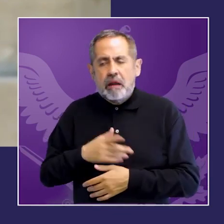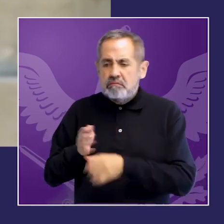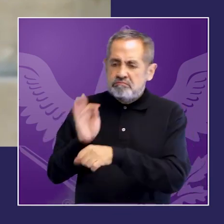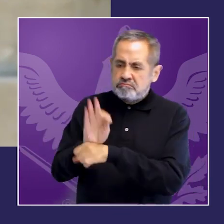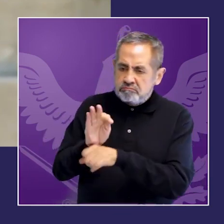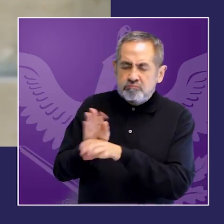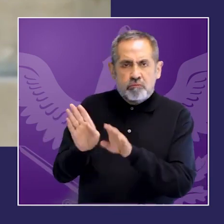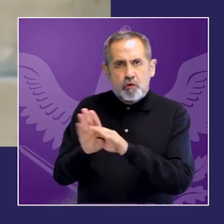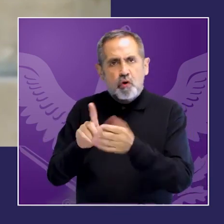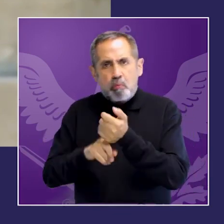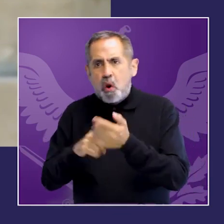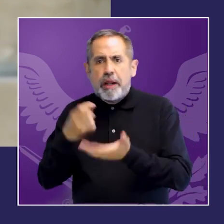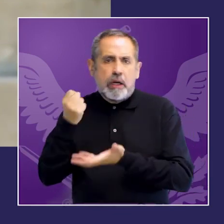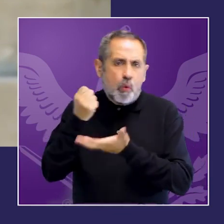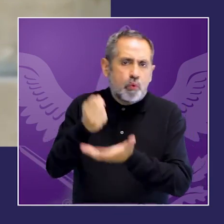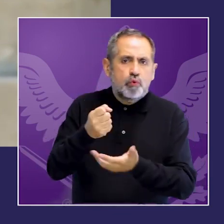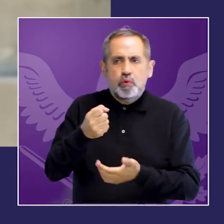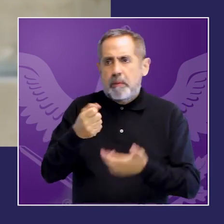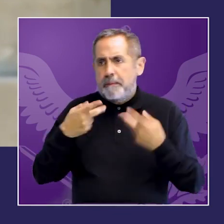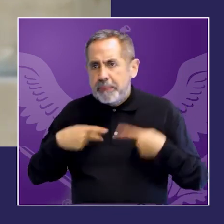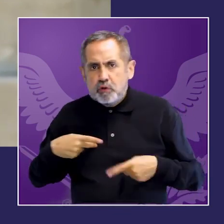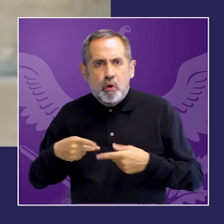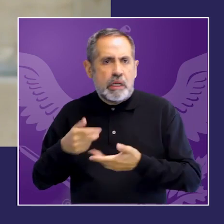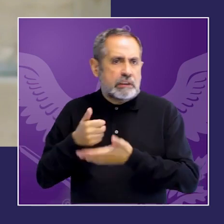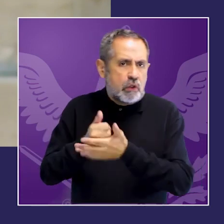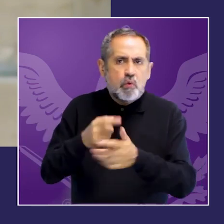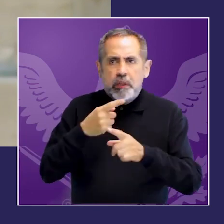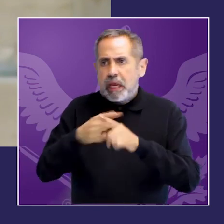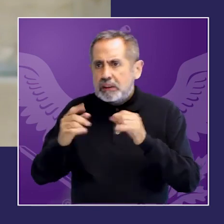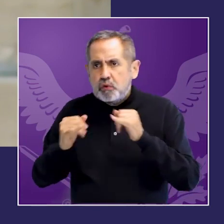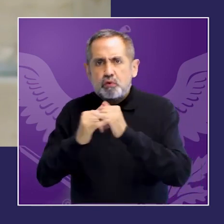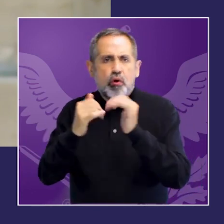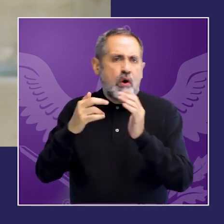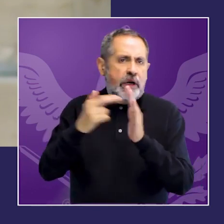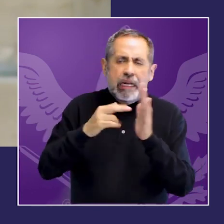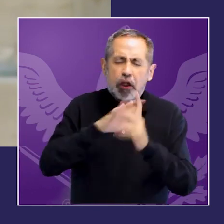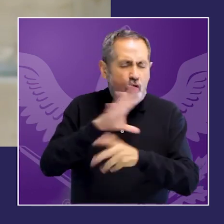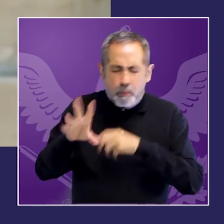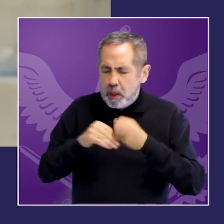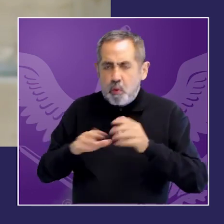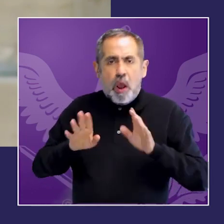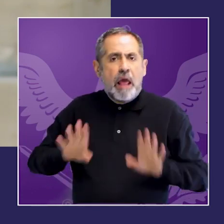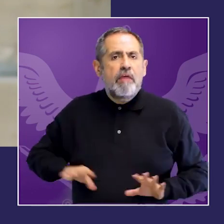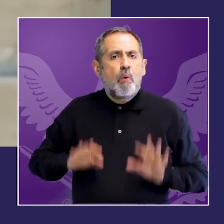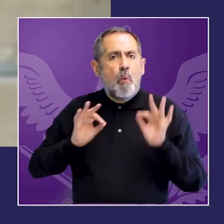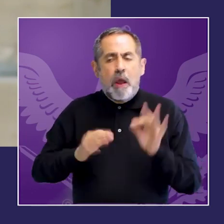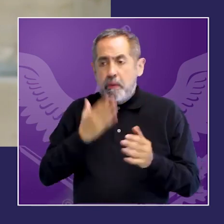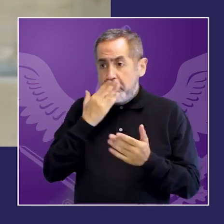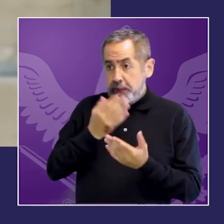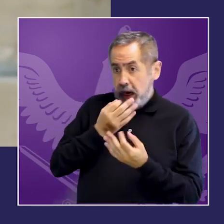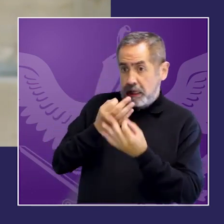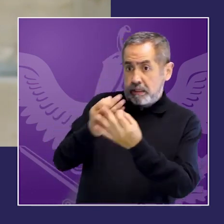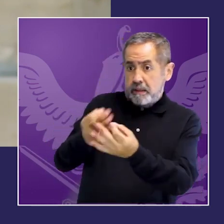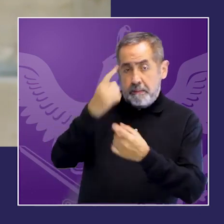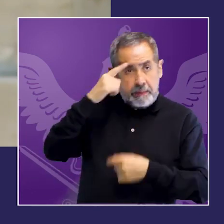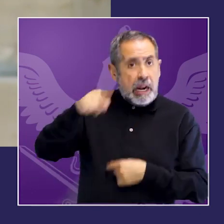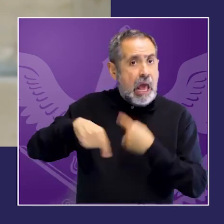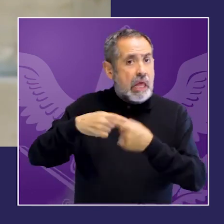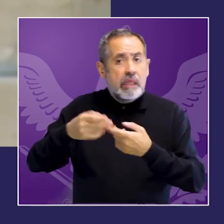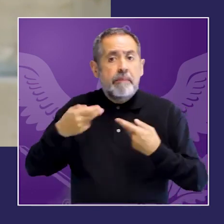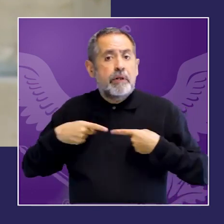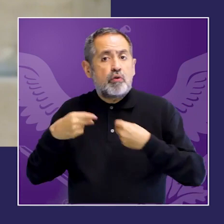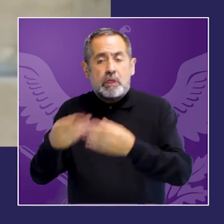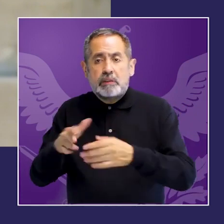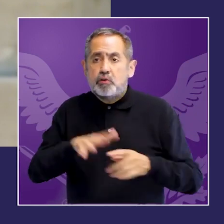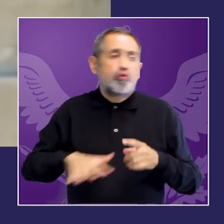aplicación amplia en los territorios demasiado a menudo encontramos estos esfuerzos más desarrollados en las grandes ciudades